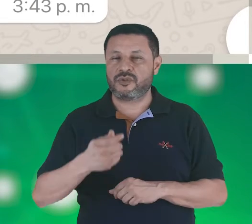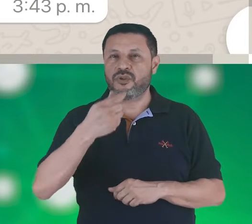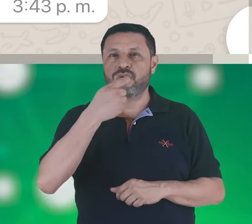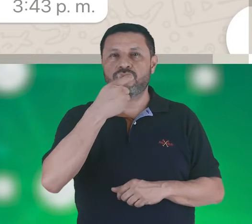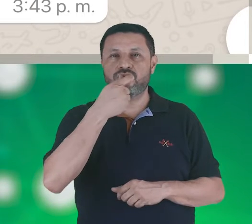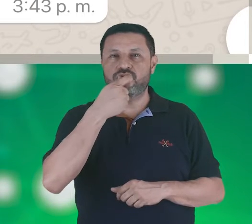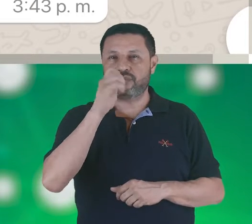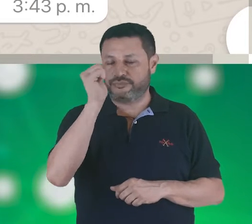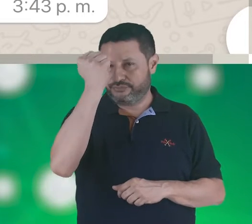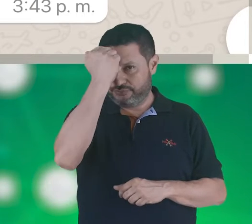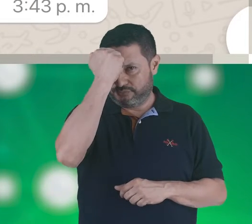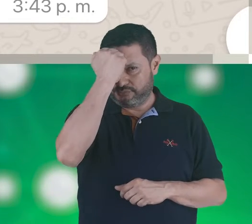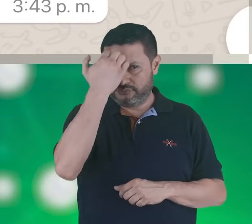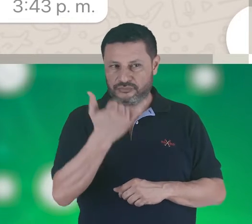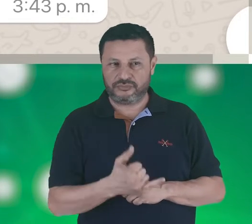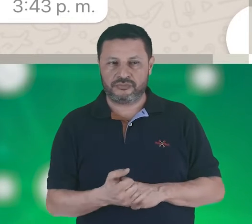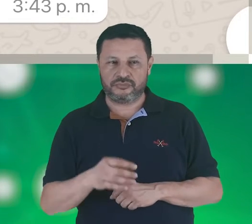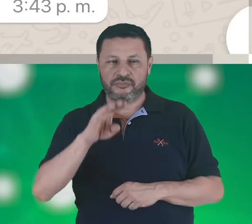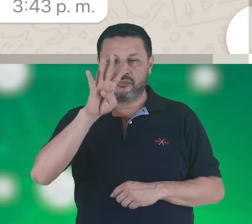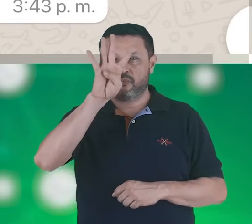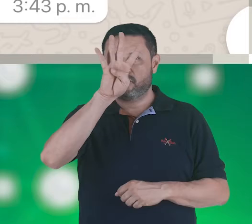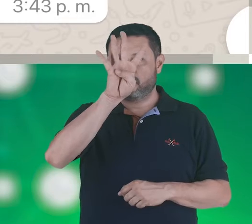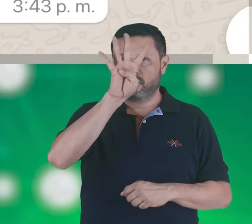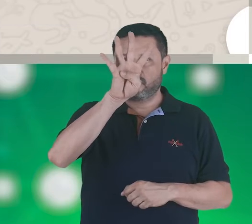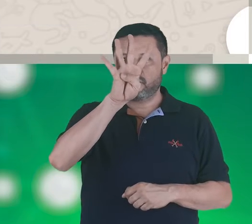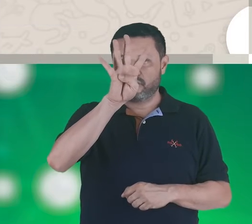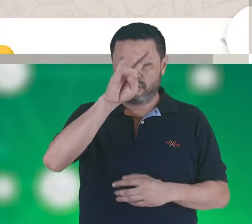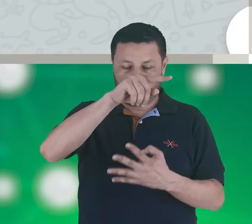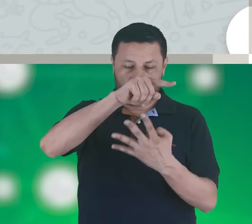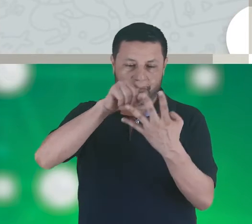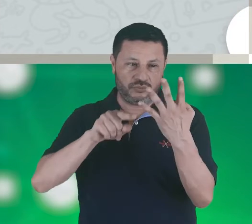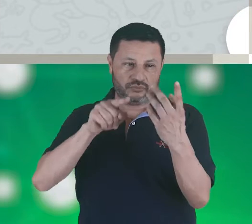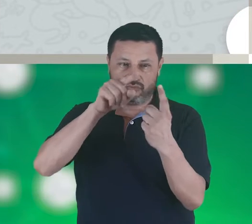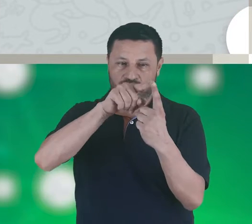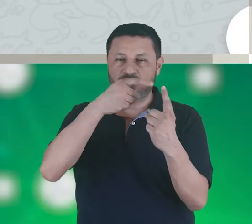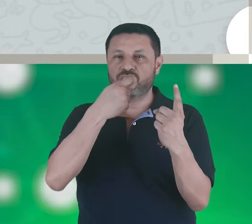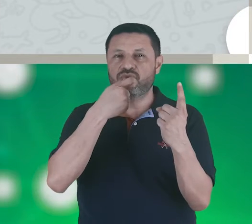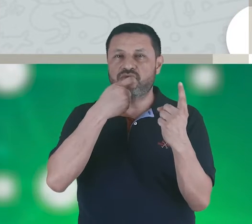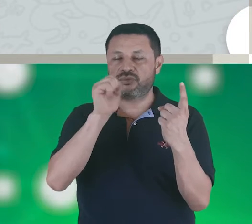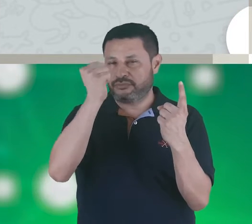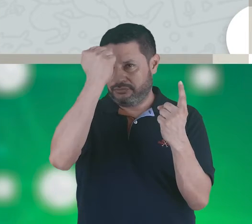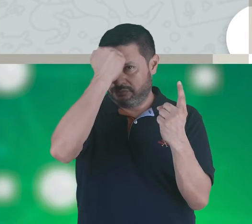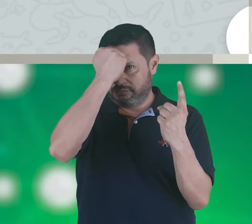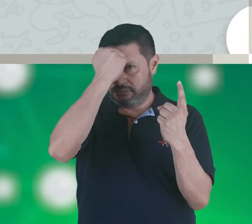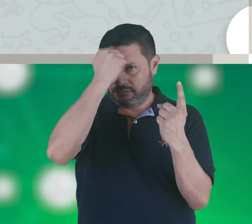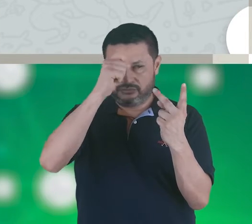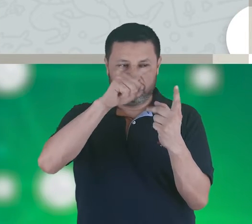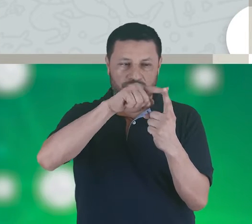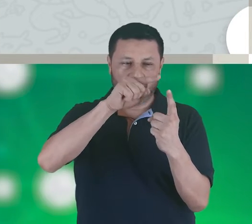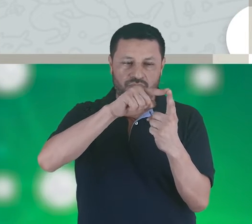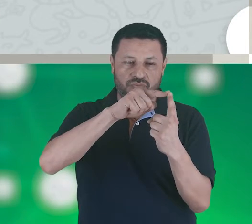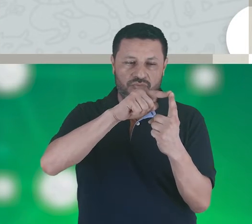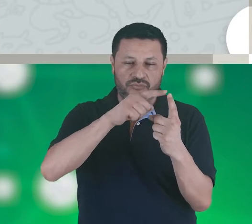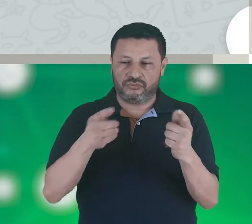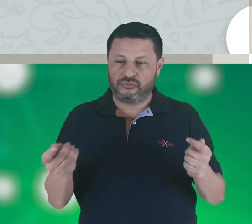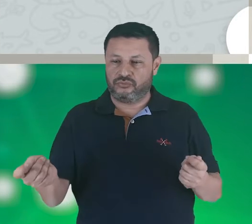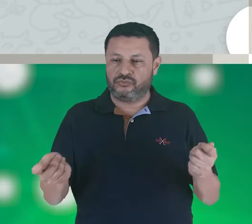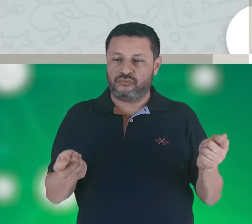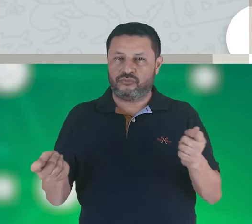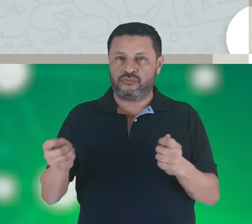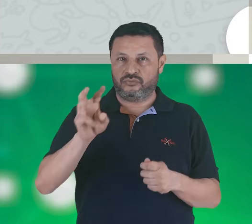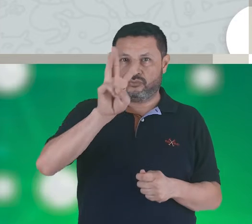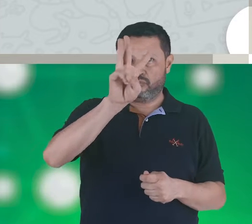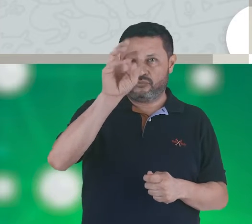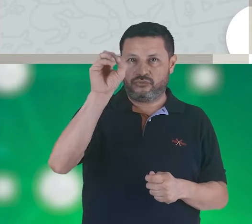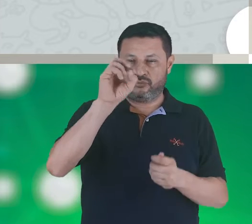Juzgamiento. Habrá cuatro jueces por partido. Un juez central, quien controla el juego y